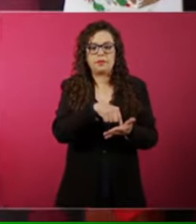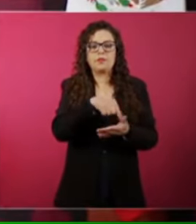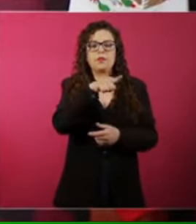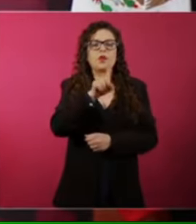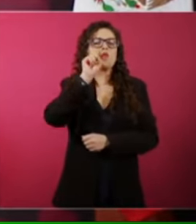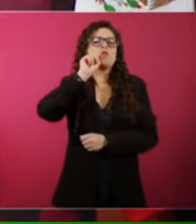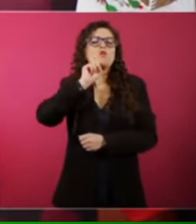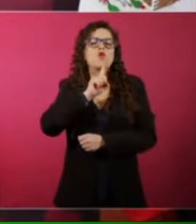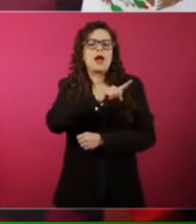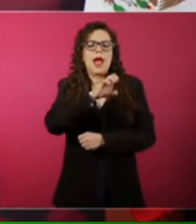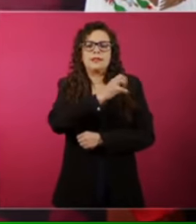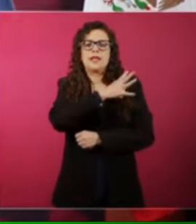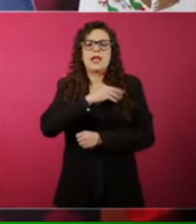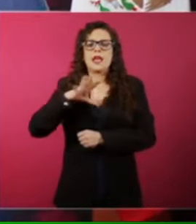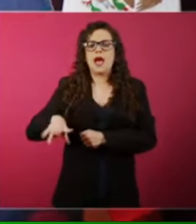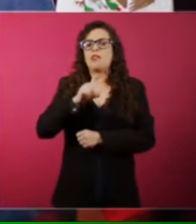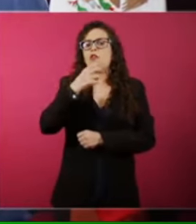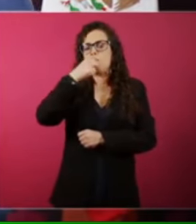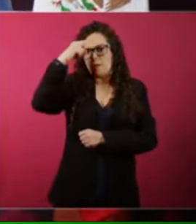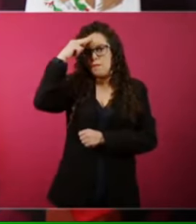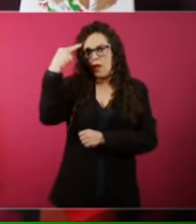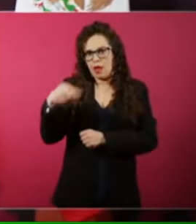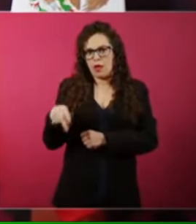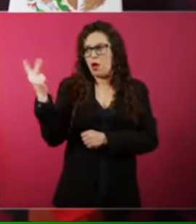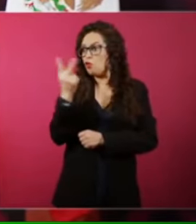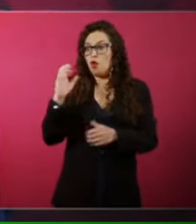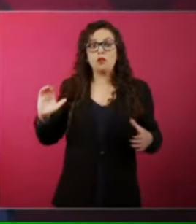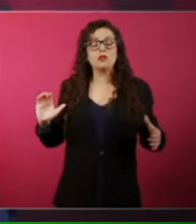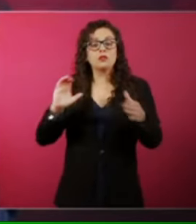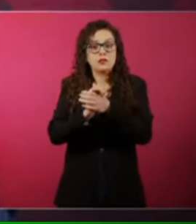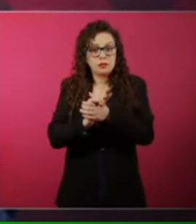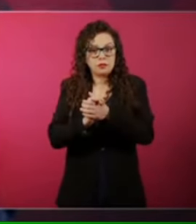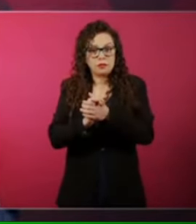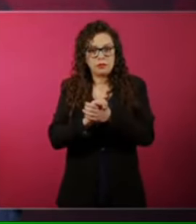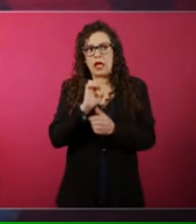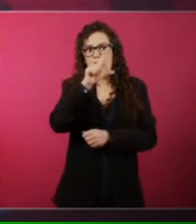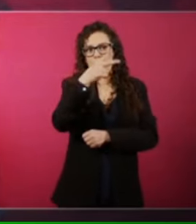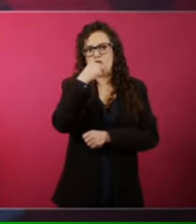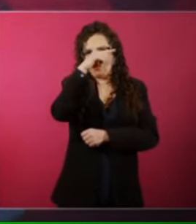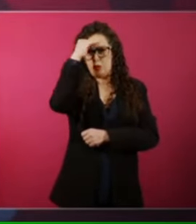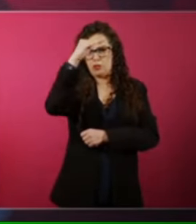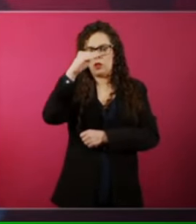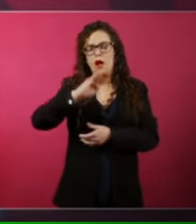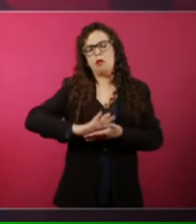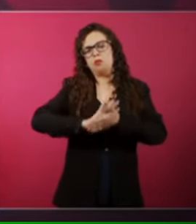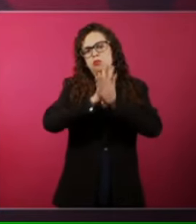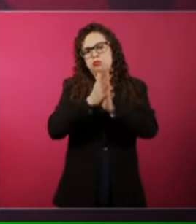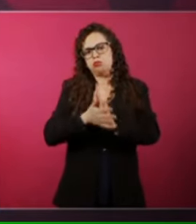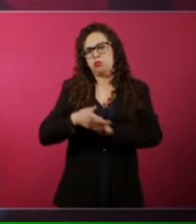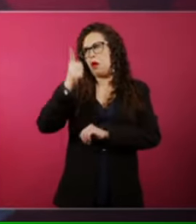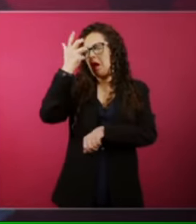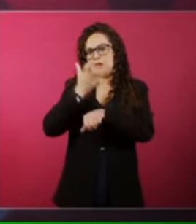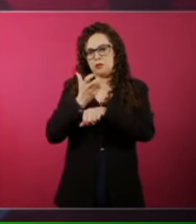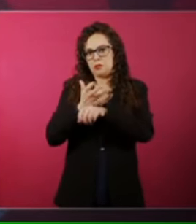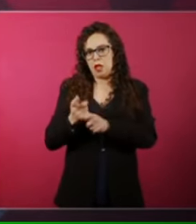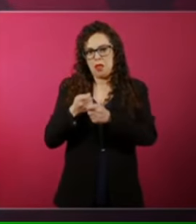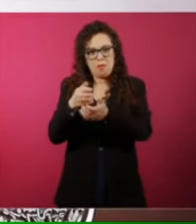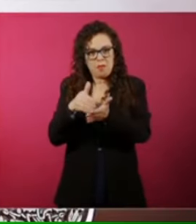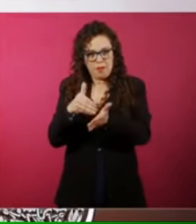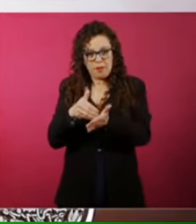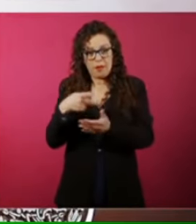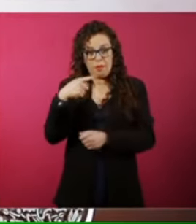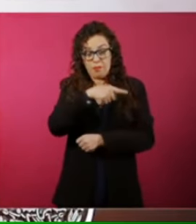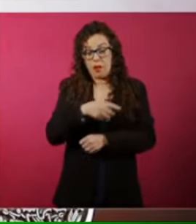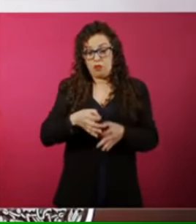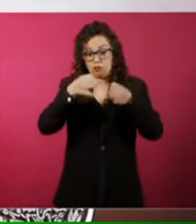nacionalizado estadounidense. Ranchero, ranchero,